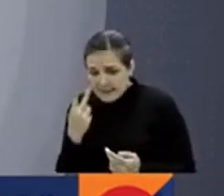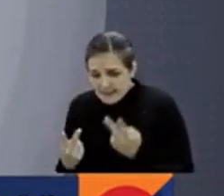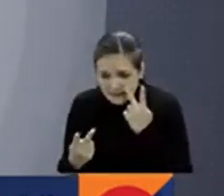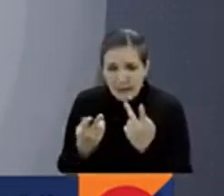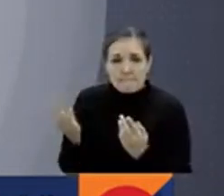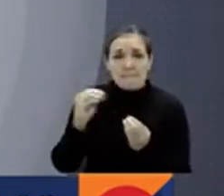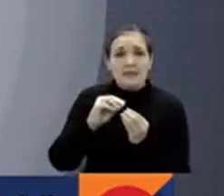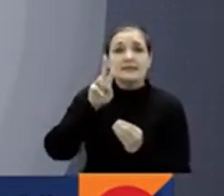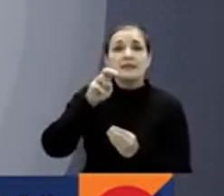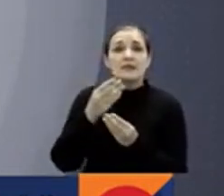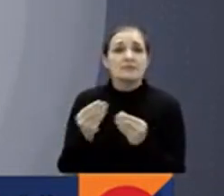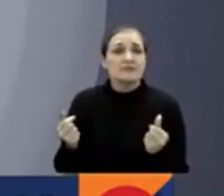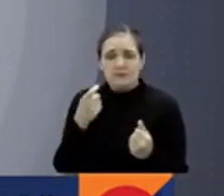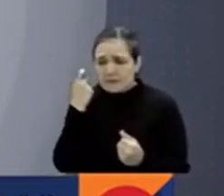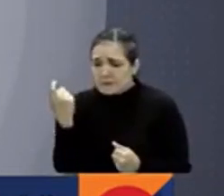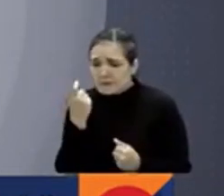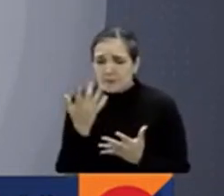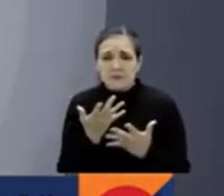personas que permanecen desaparecidas.